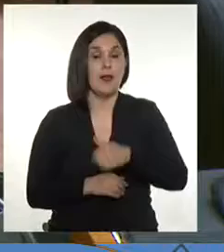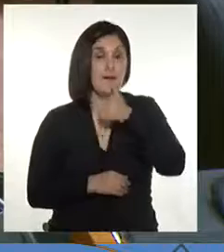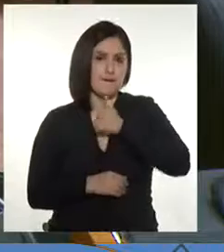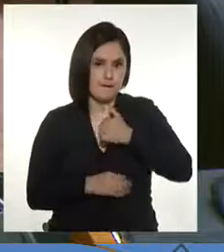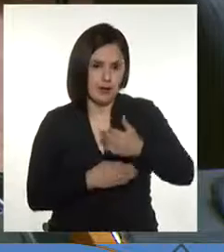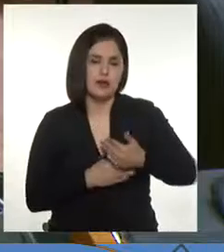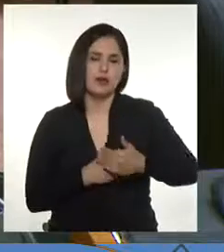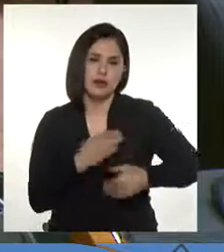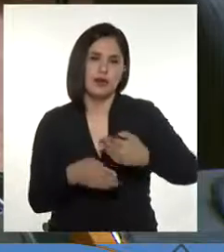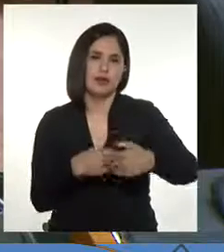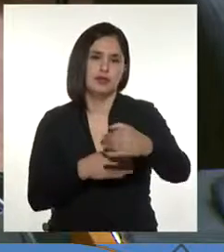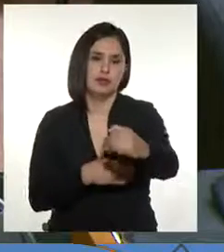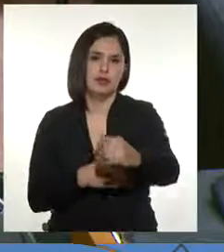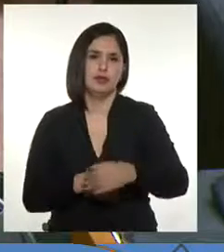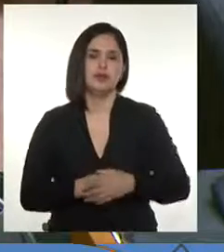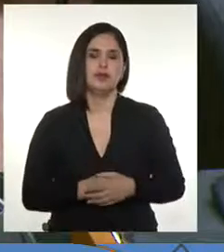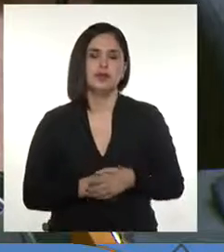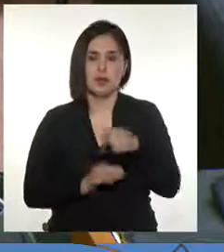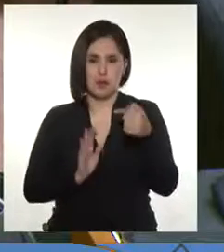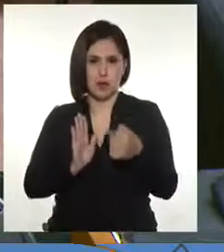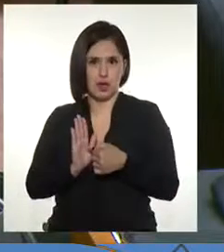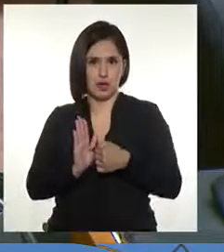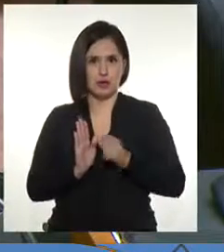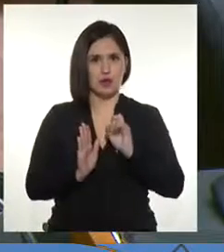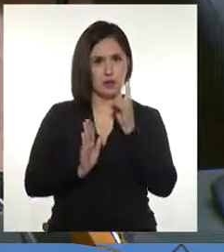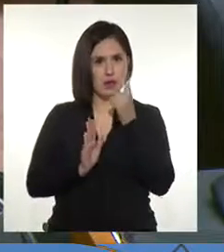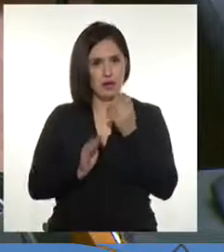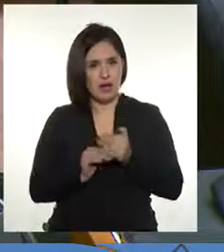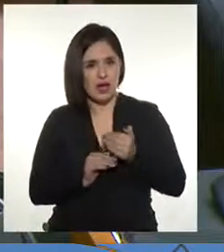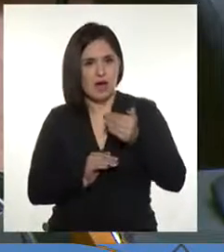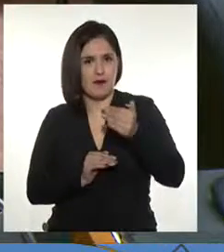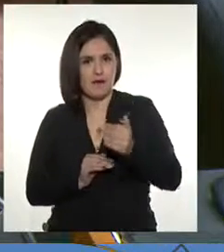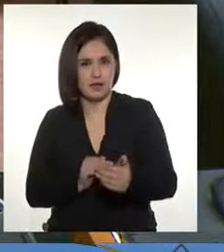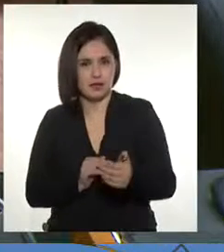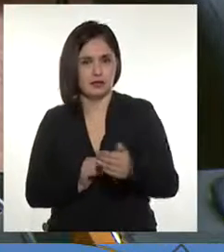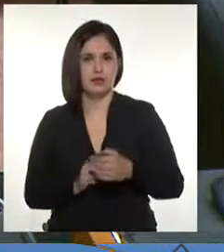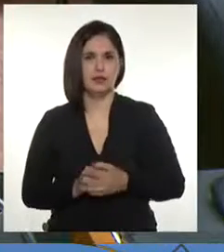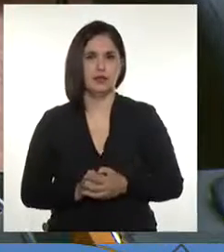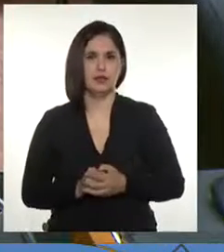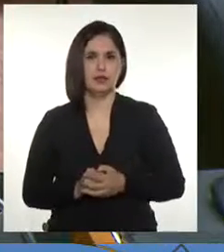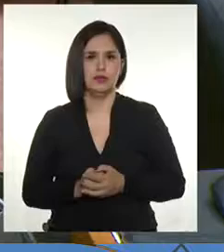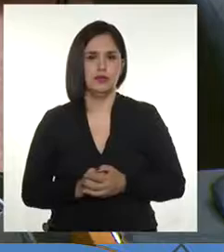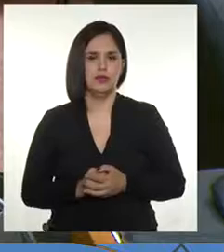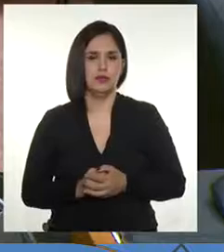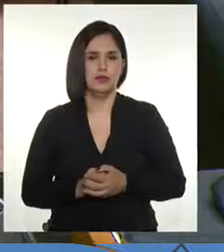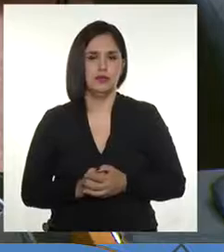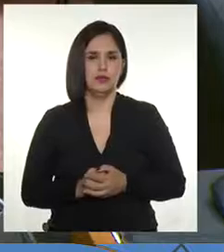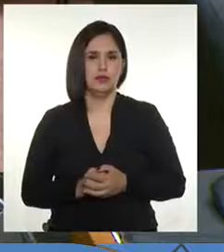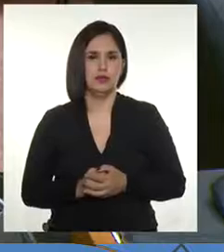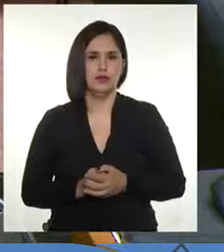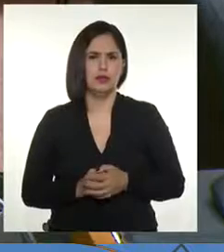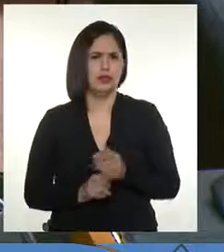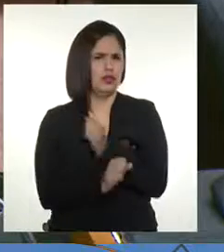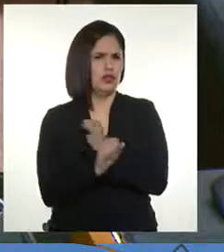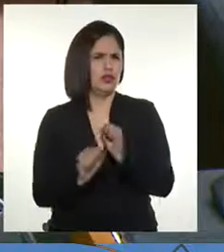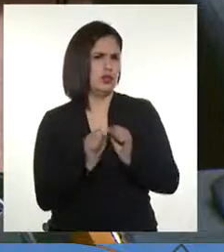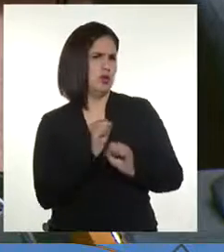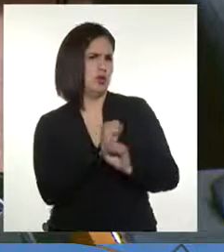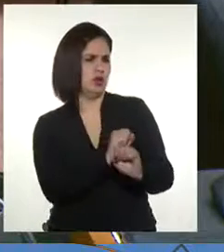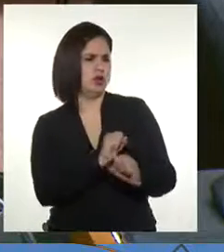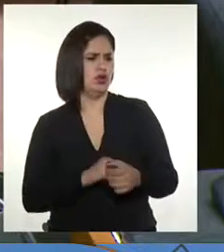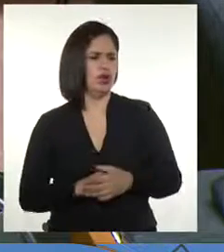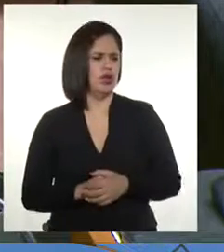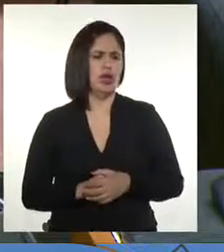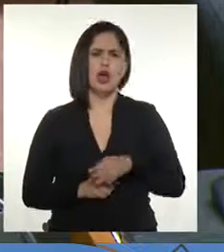avanzar, pero este es un primer paso que no debe desdeñarse ni menos rechazar ni tener